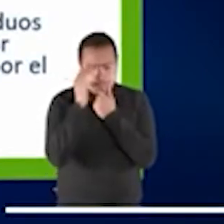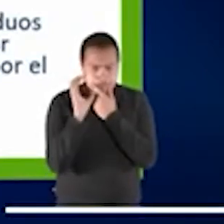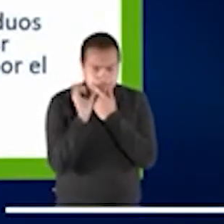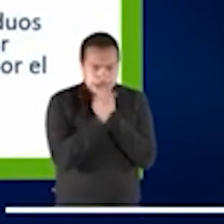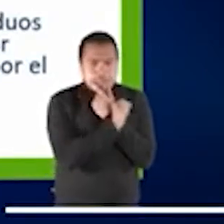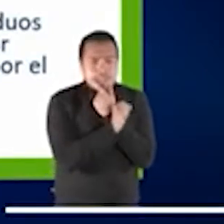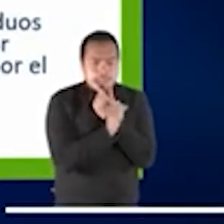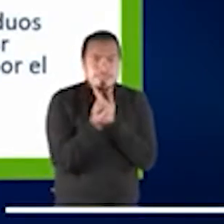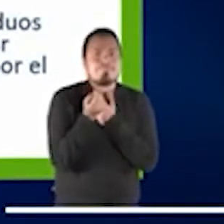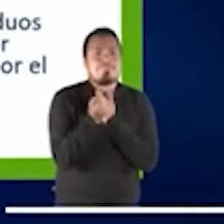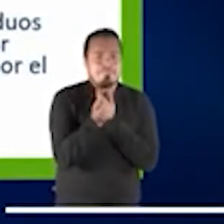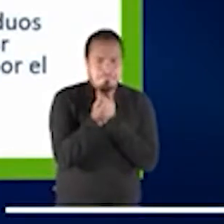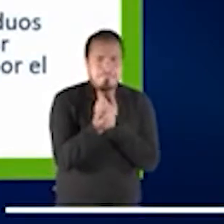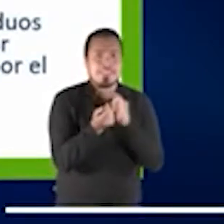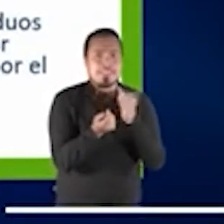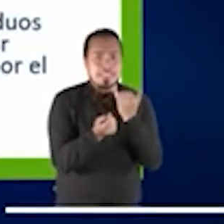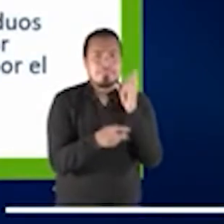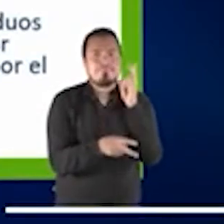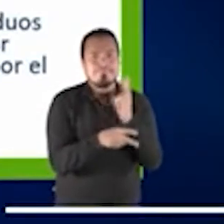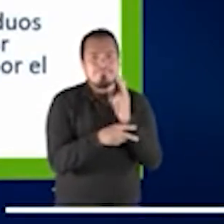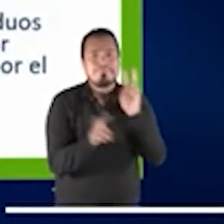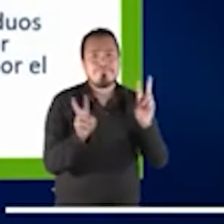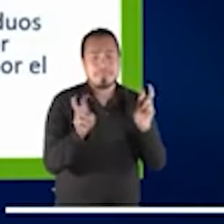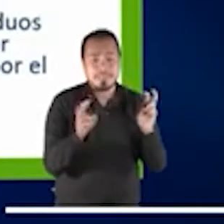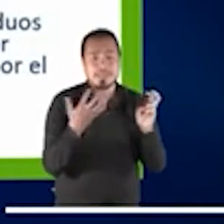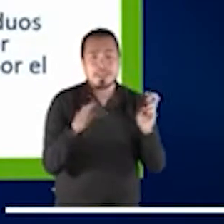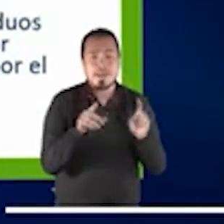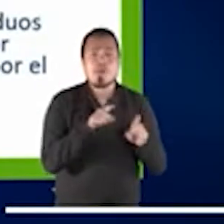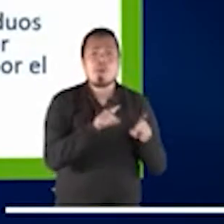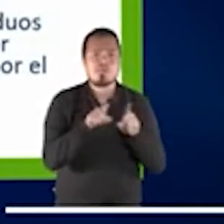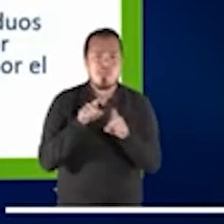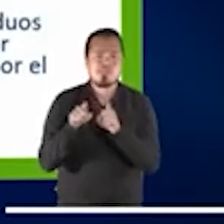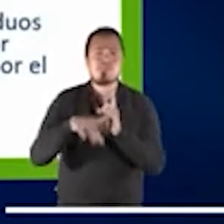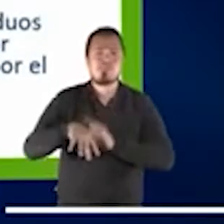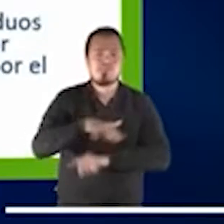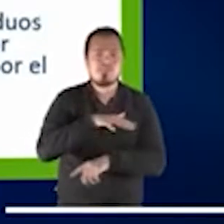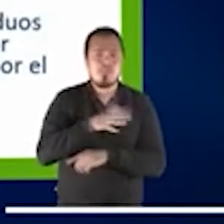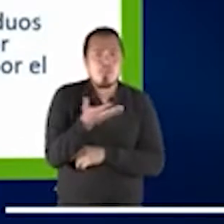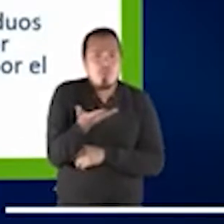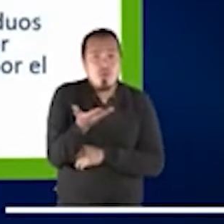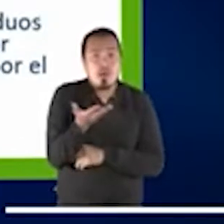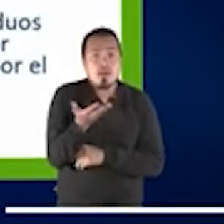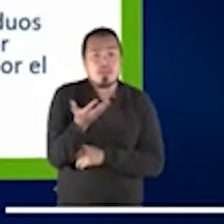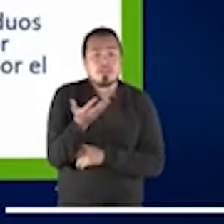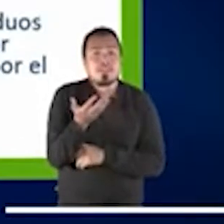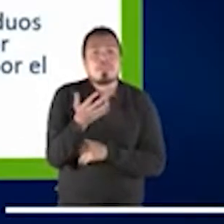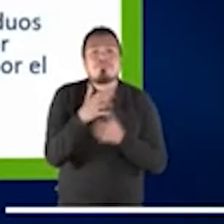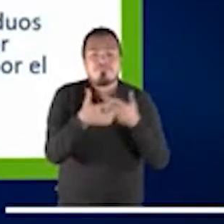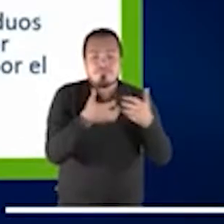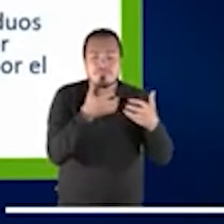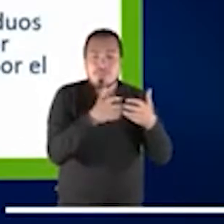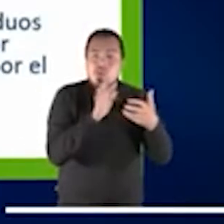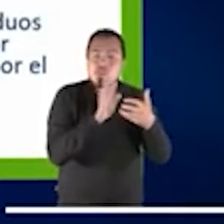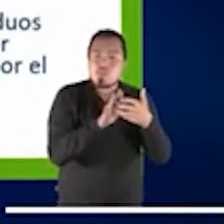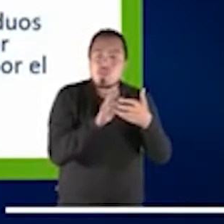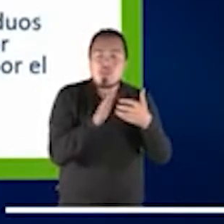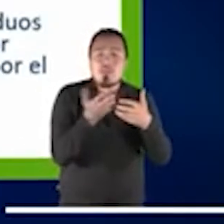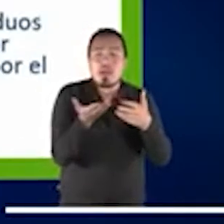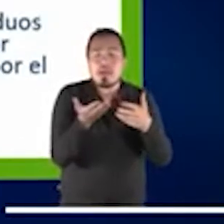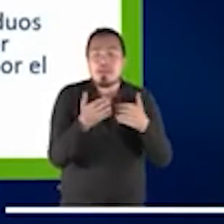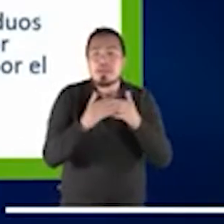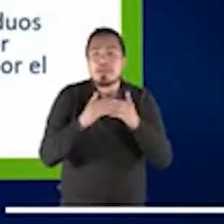riesgos que ha tenido el sistema de justicia